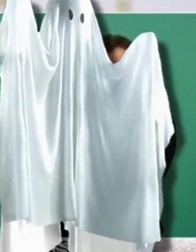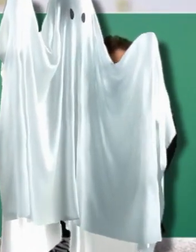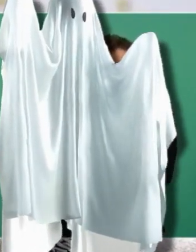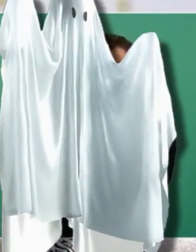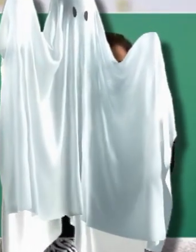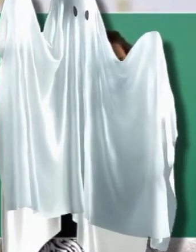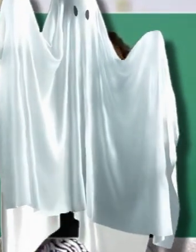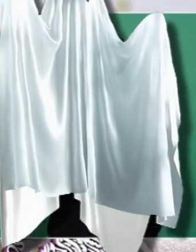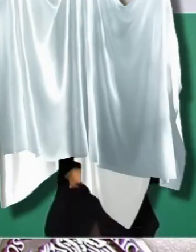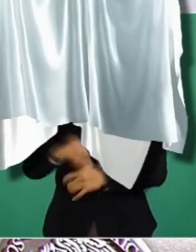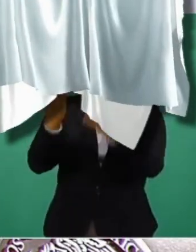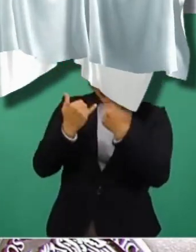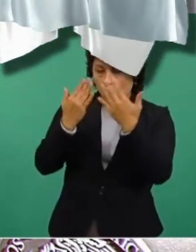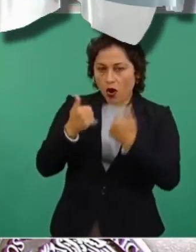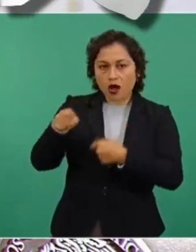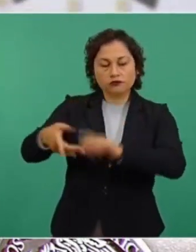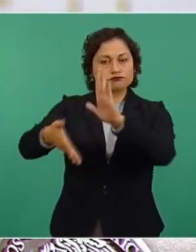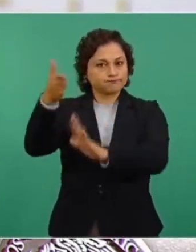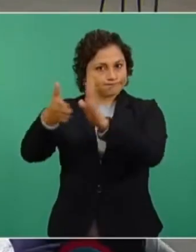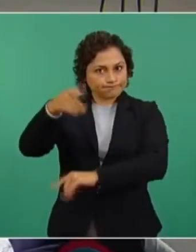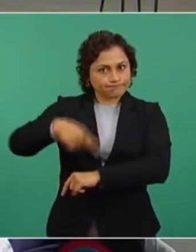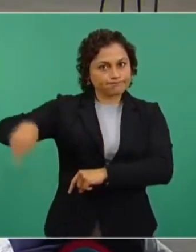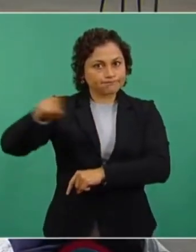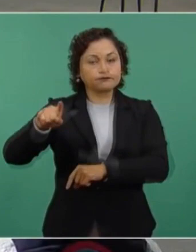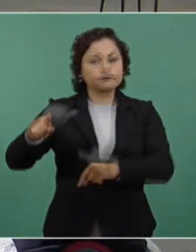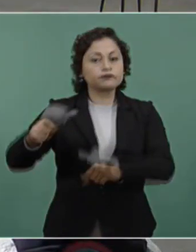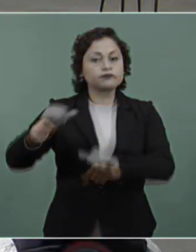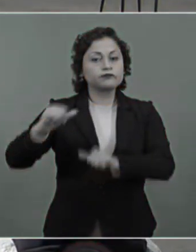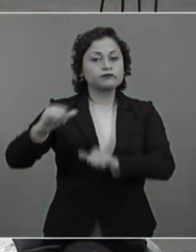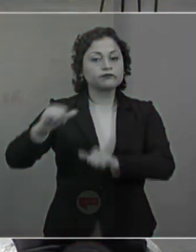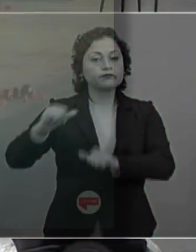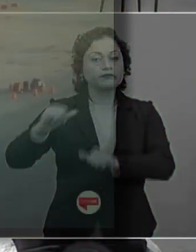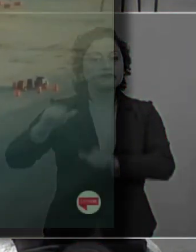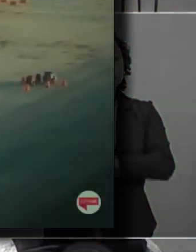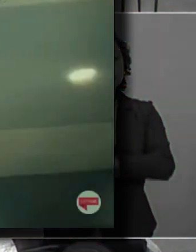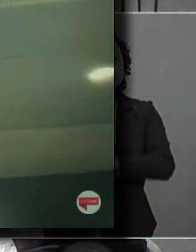en la construcción, cuya edificación corresponde a la Secretaría de la Defensa Nacional.